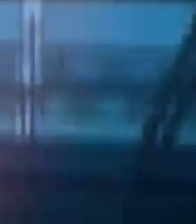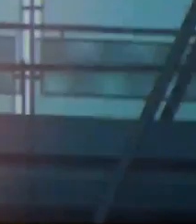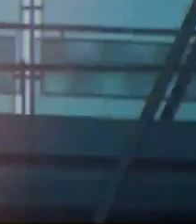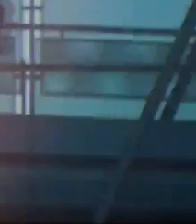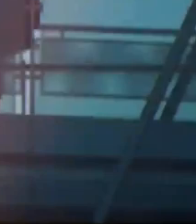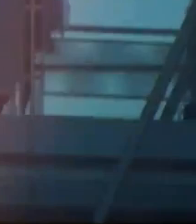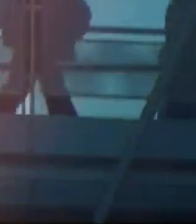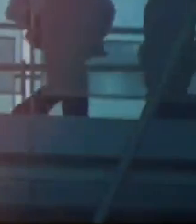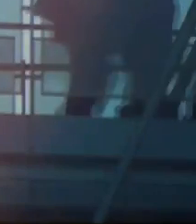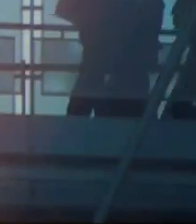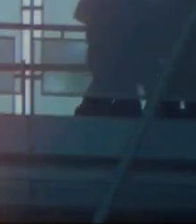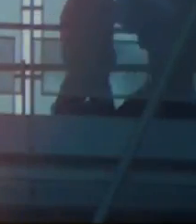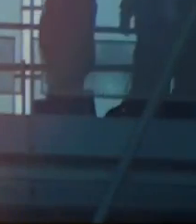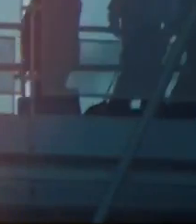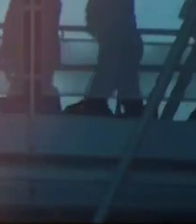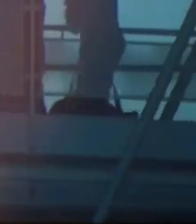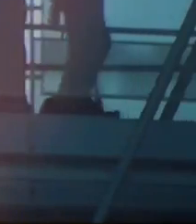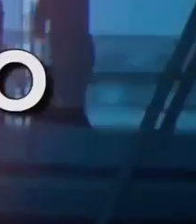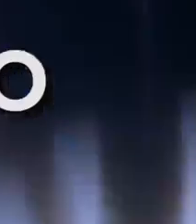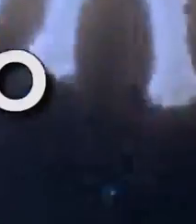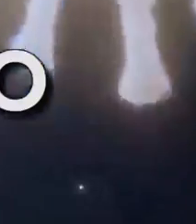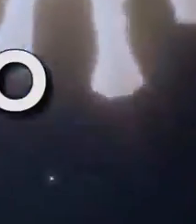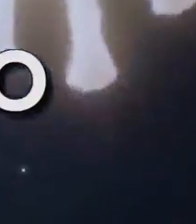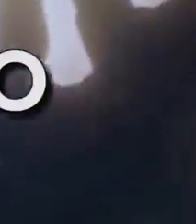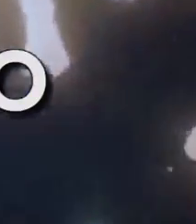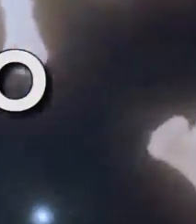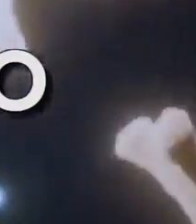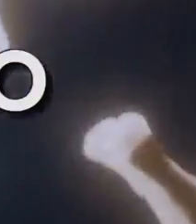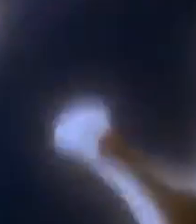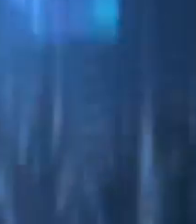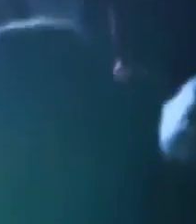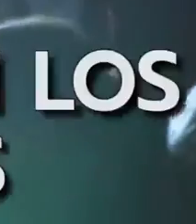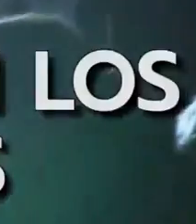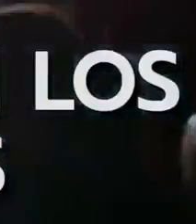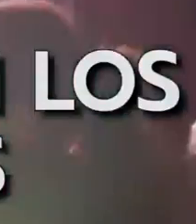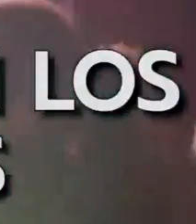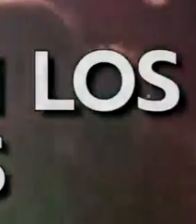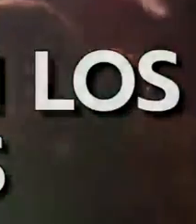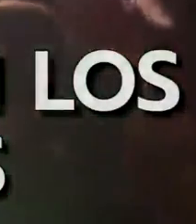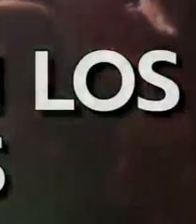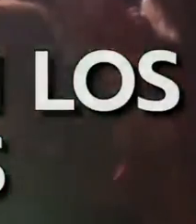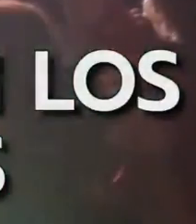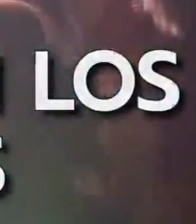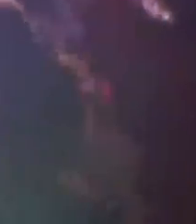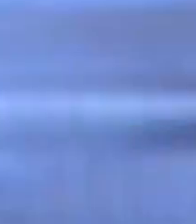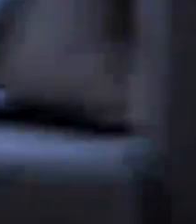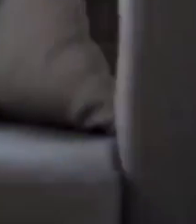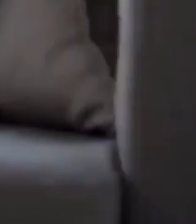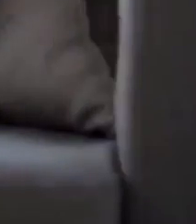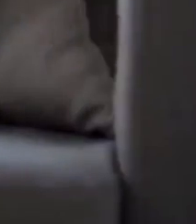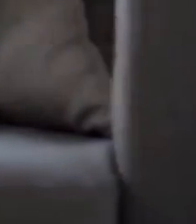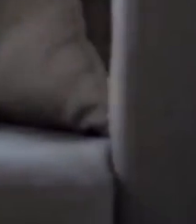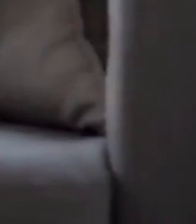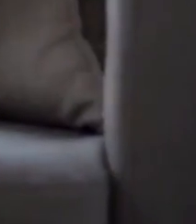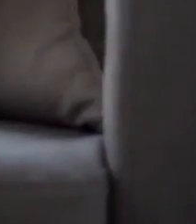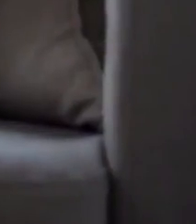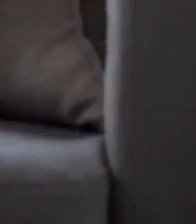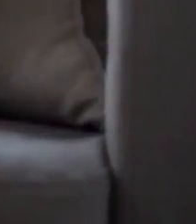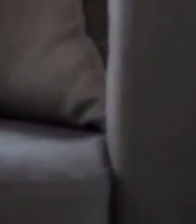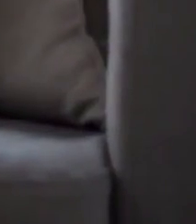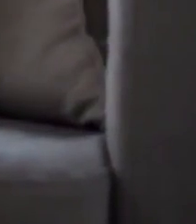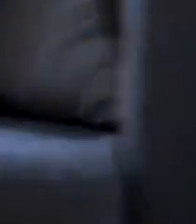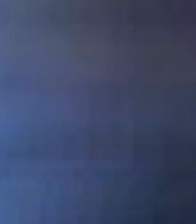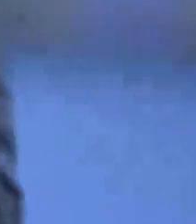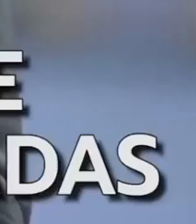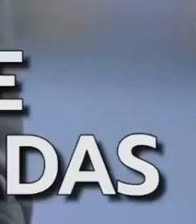Si usted se encuentra en zonas donde se ha detectado el COVID-19 o las ha visitado en los últimos 14 días, le recomendamos lo